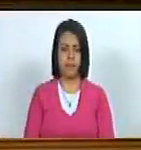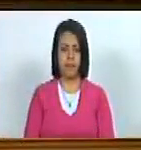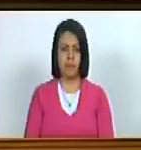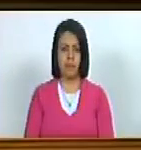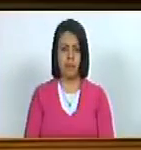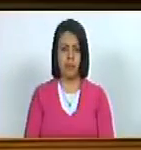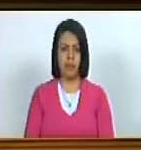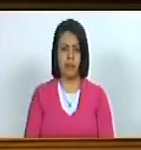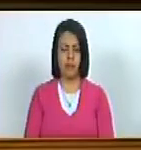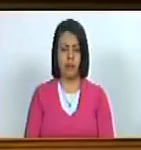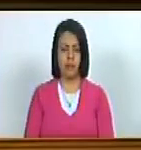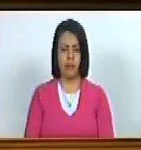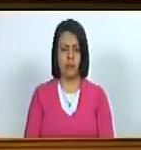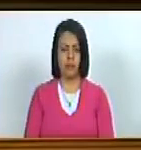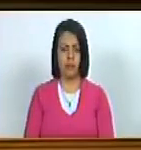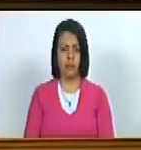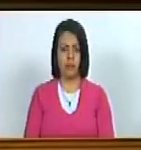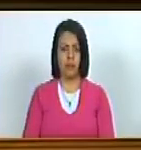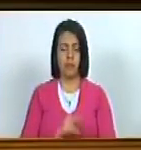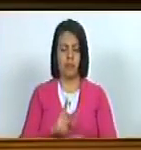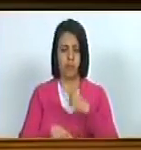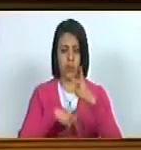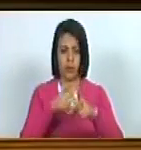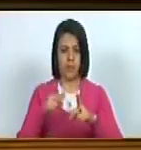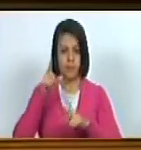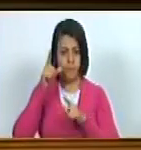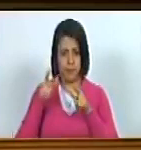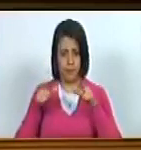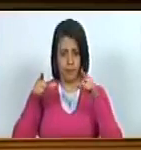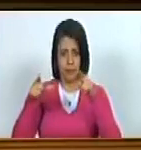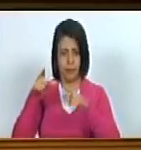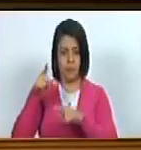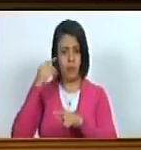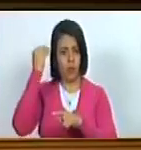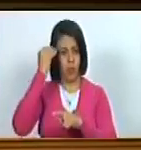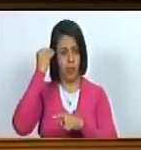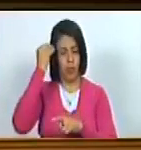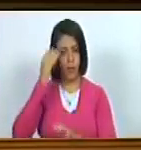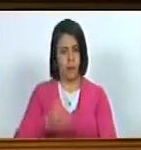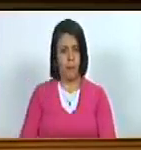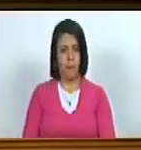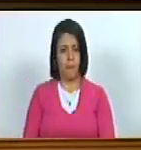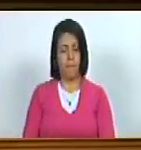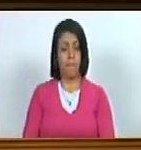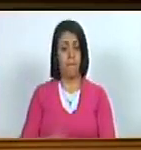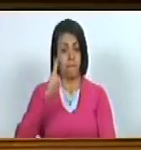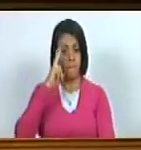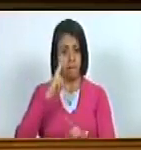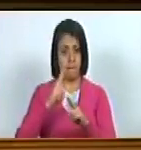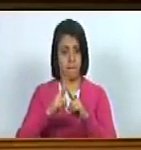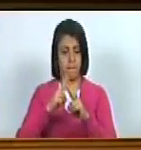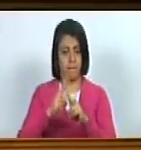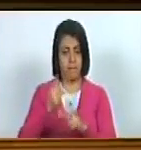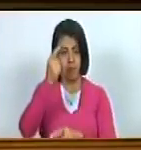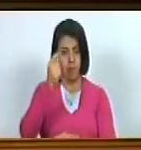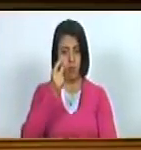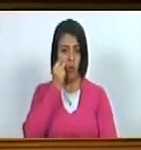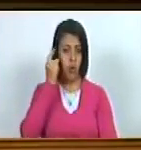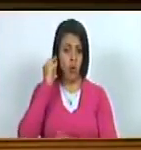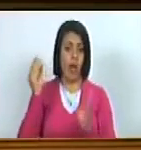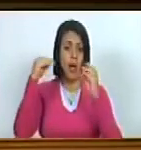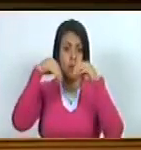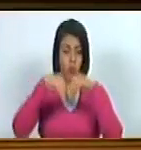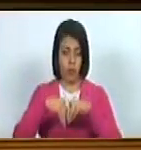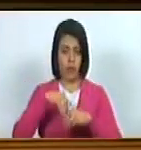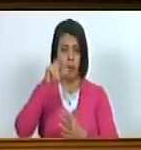vamos a proceder a consideración las honorables diputadas y diputados que estén de